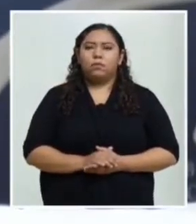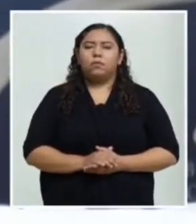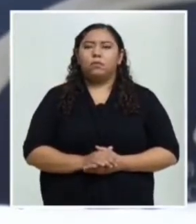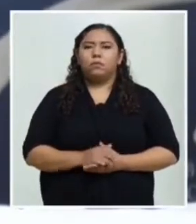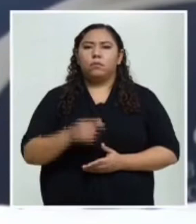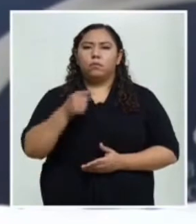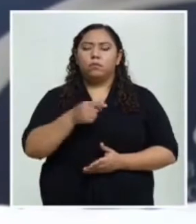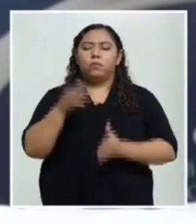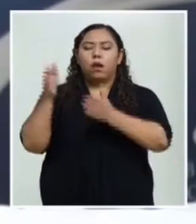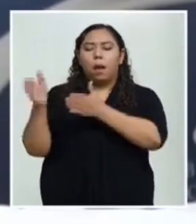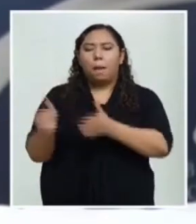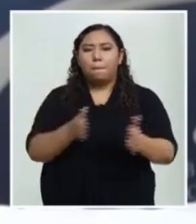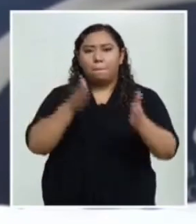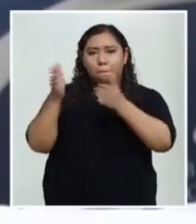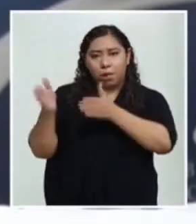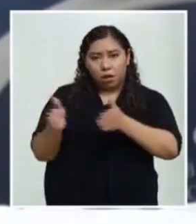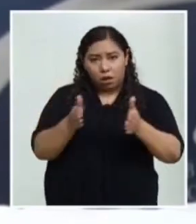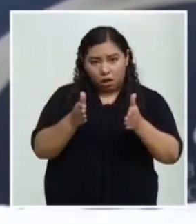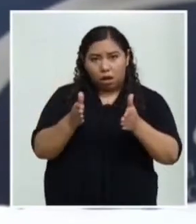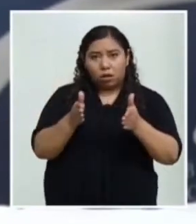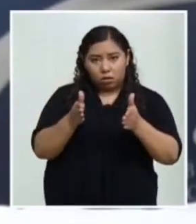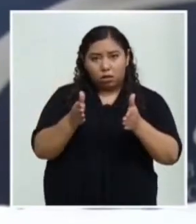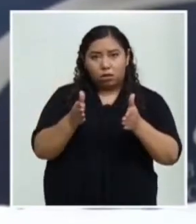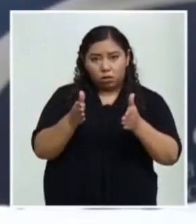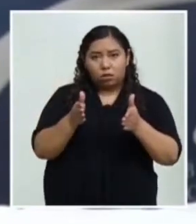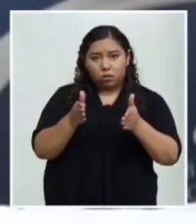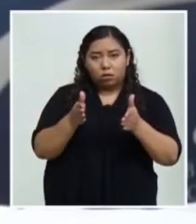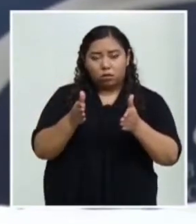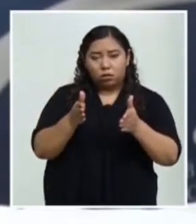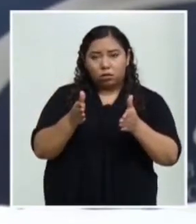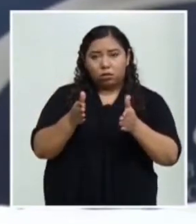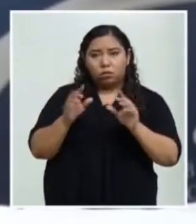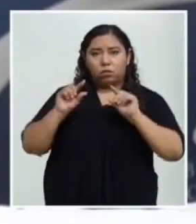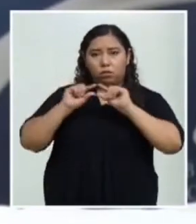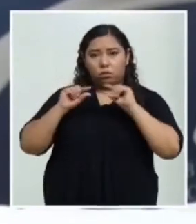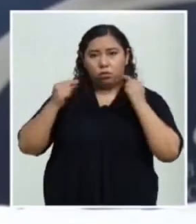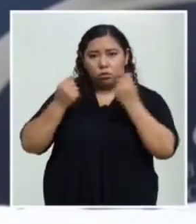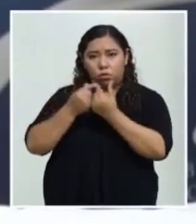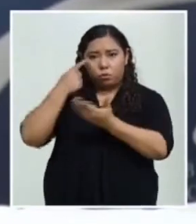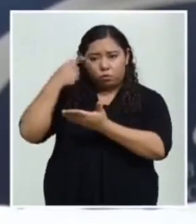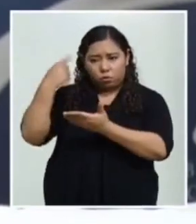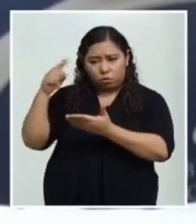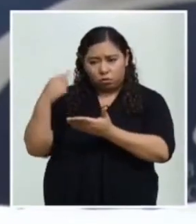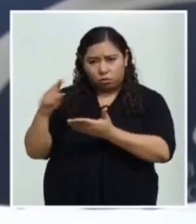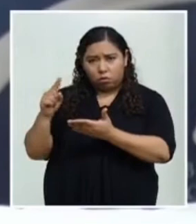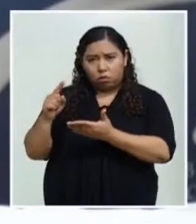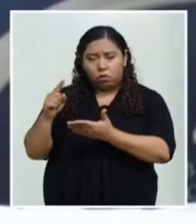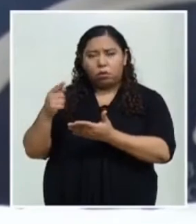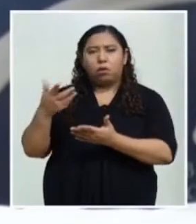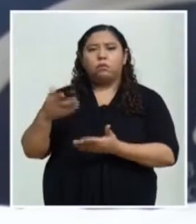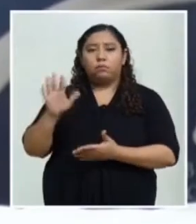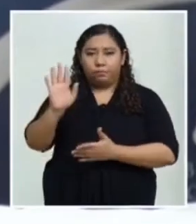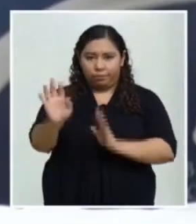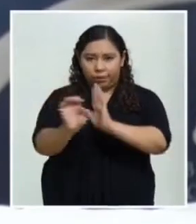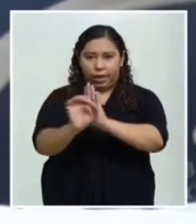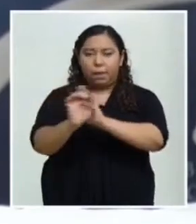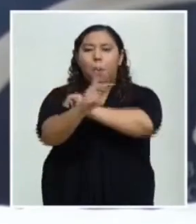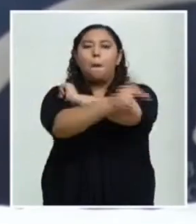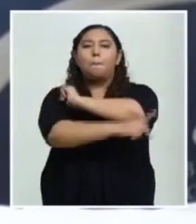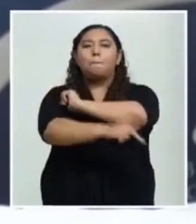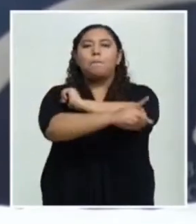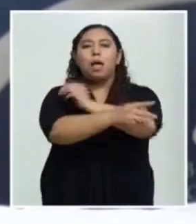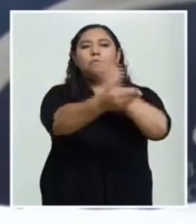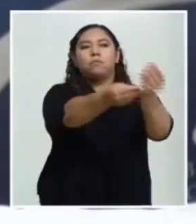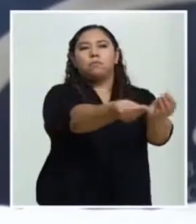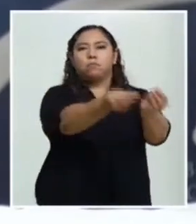planes nacionales a nivel de la Organización Panamericana de la Salud, han calificado al Plan de Honduras como uno de los